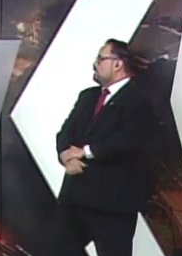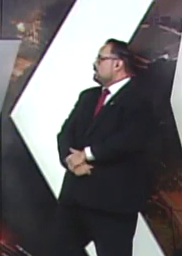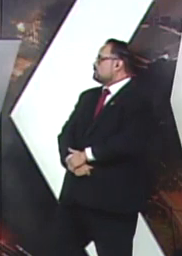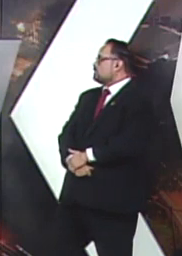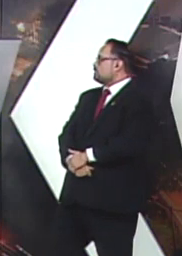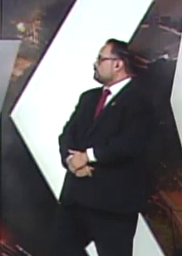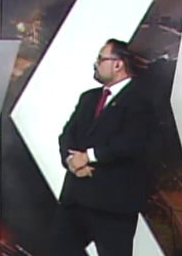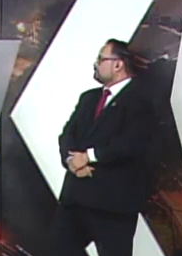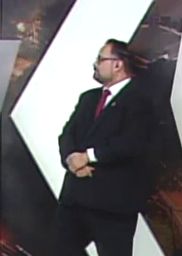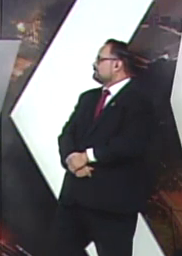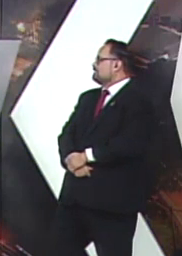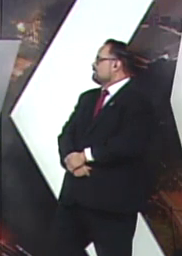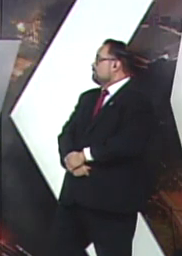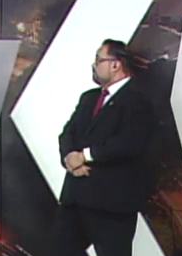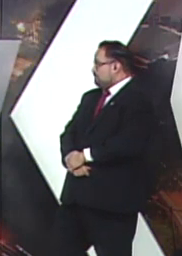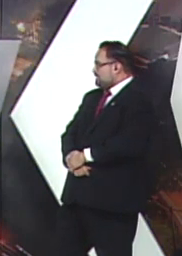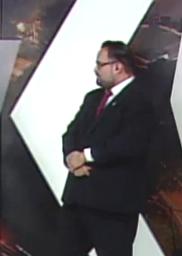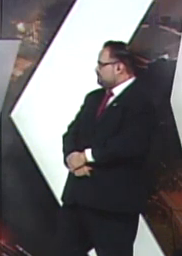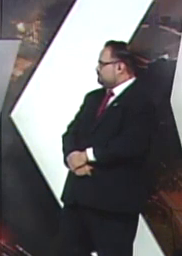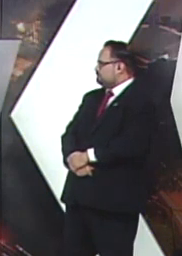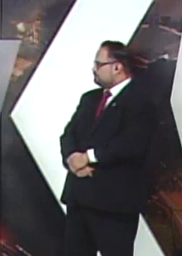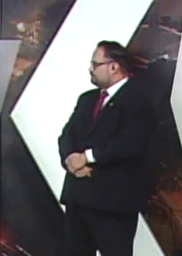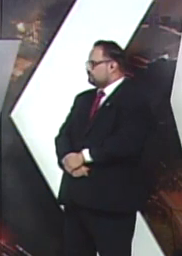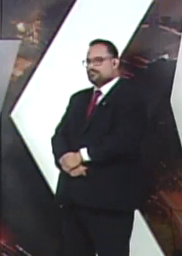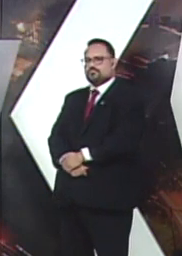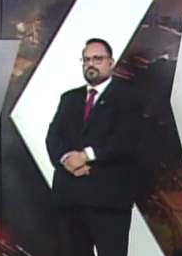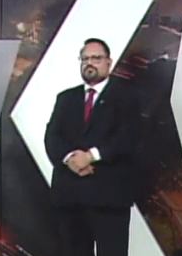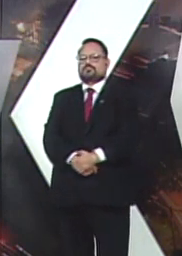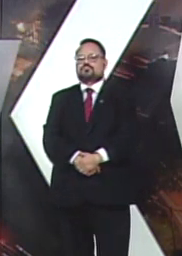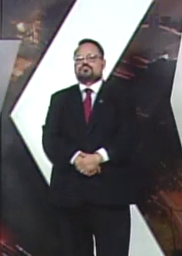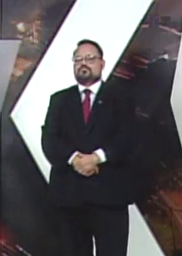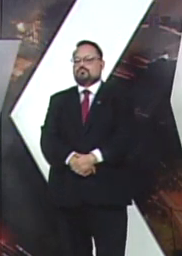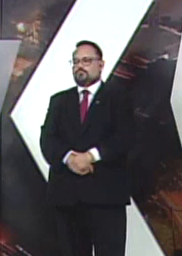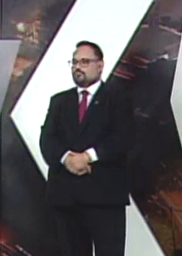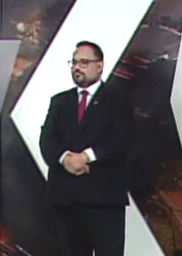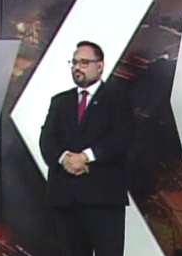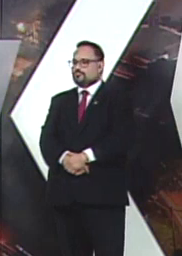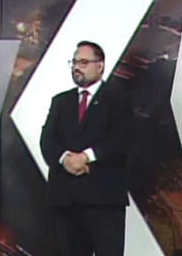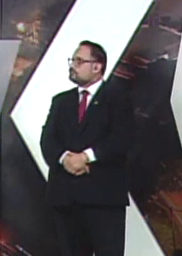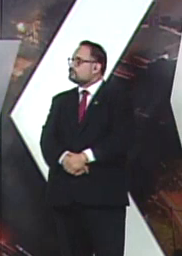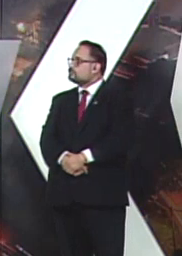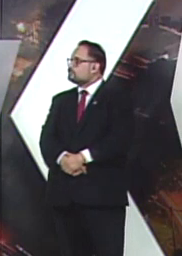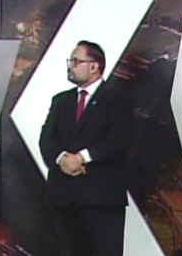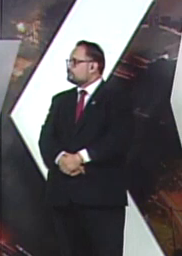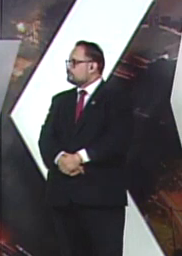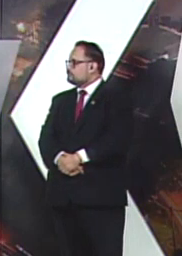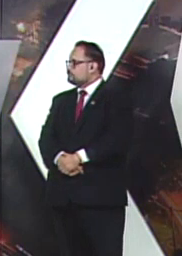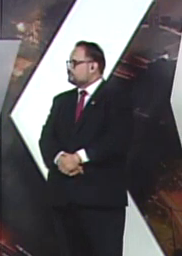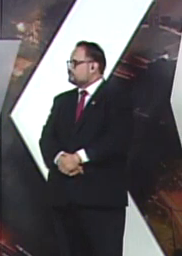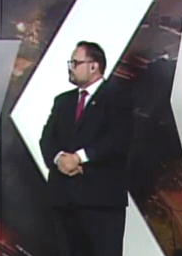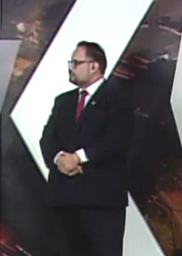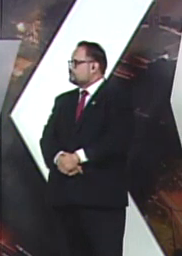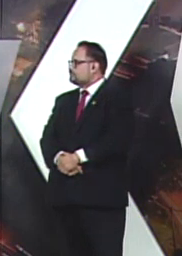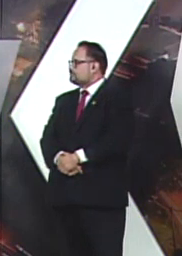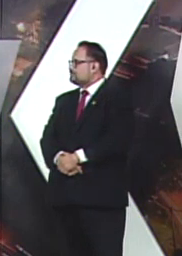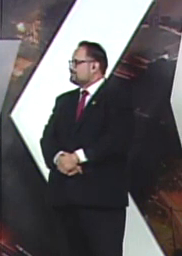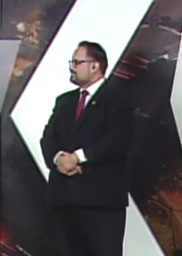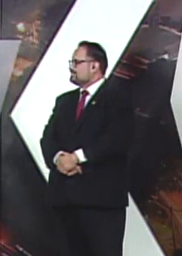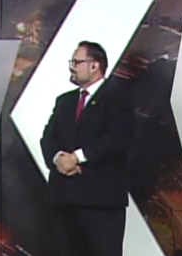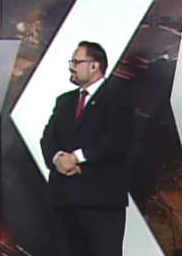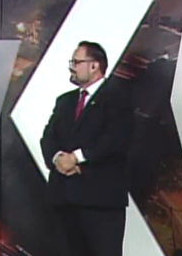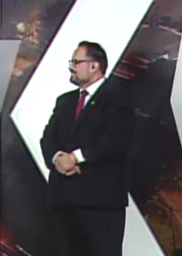días. Vamos a hacer la pausa comercial entonces en este momento. Y al regresar tenemos la actualización de los casos de COVID-19, la